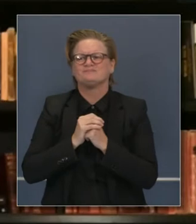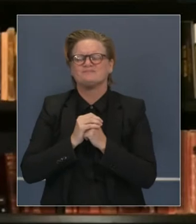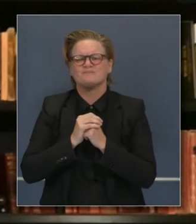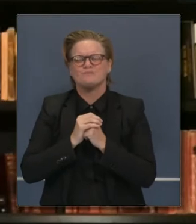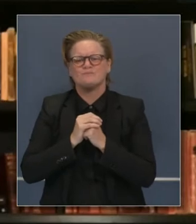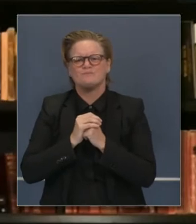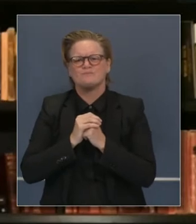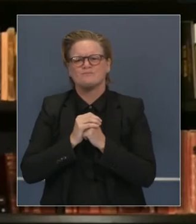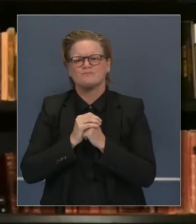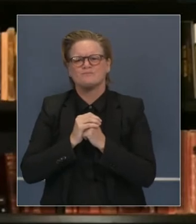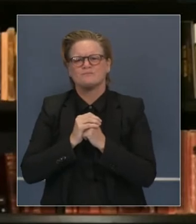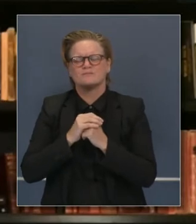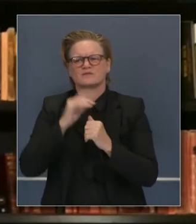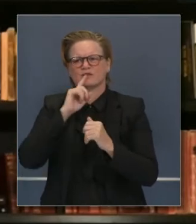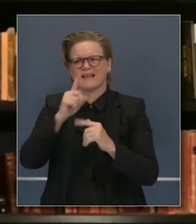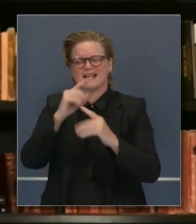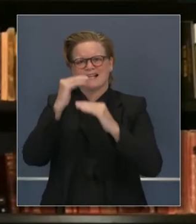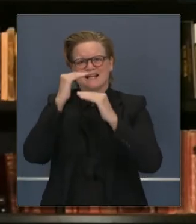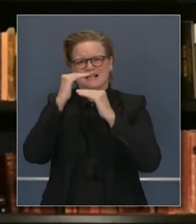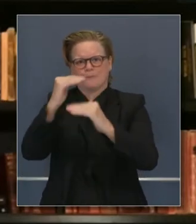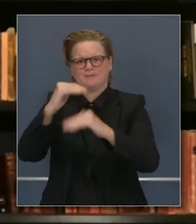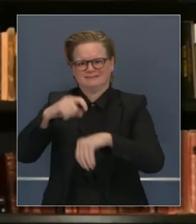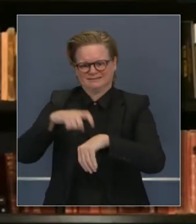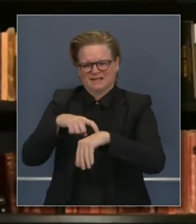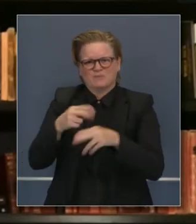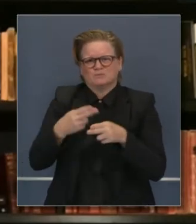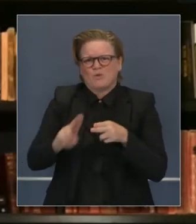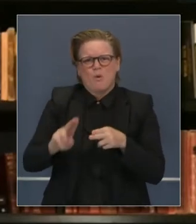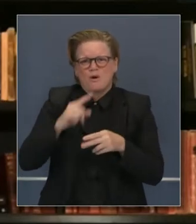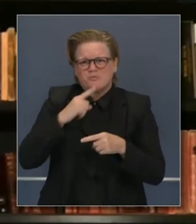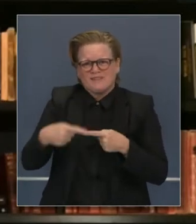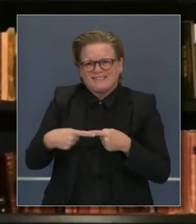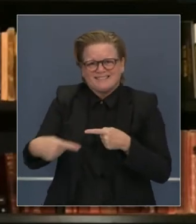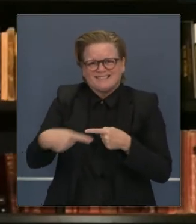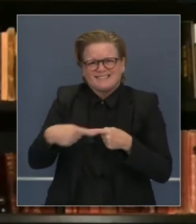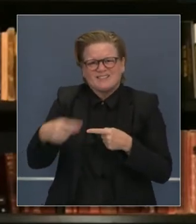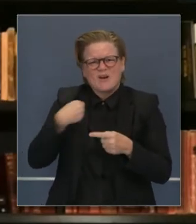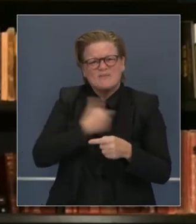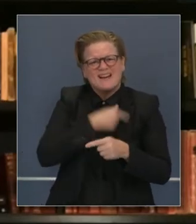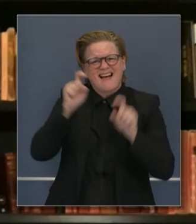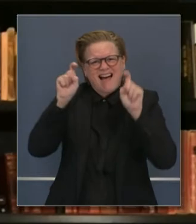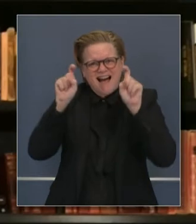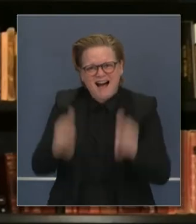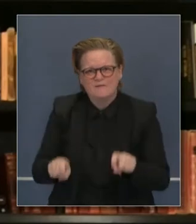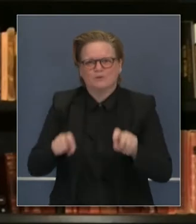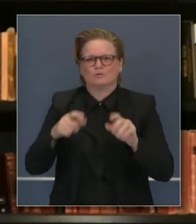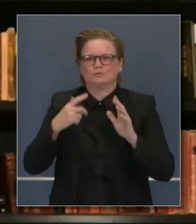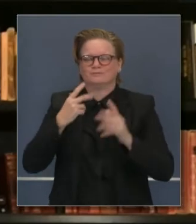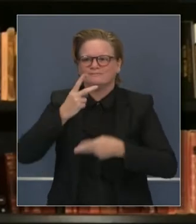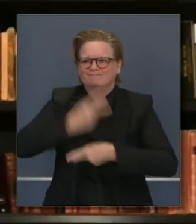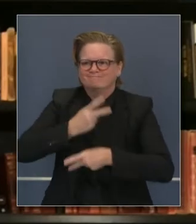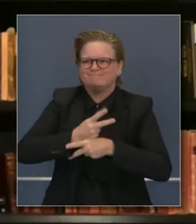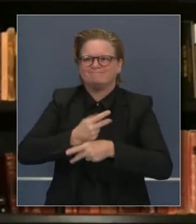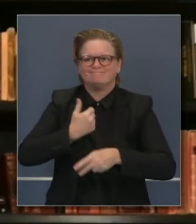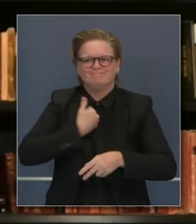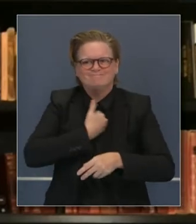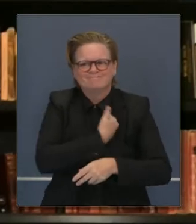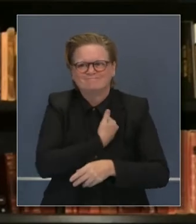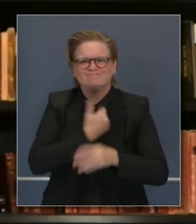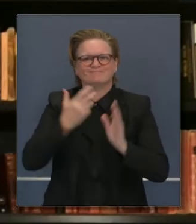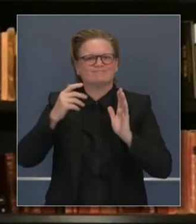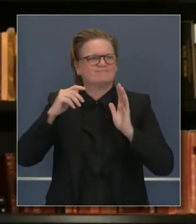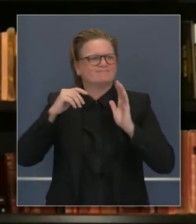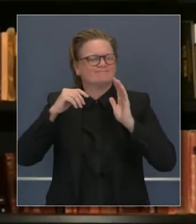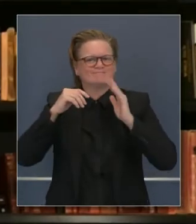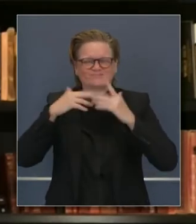tienen limitación en su tiempo. Nos vamos a sobreponer a esto. Estamos viendo la luz al